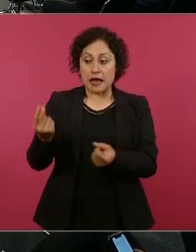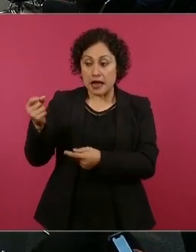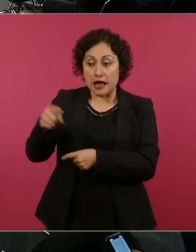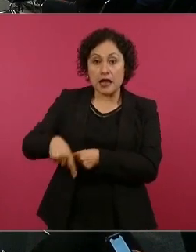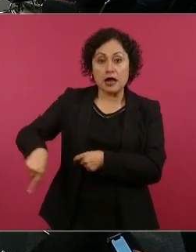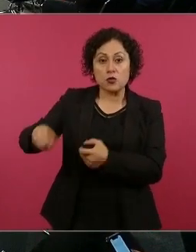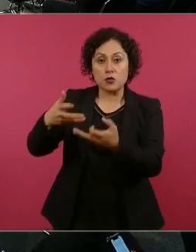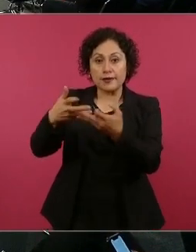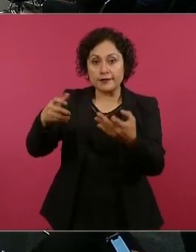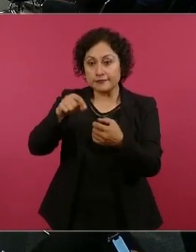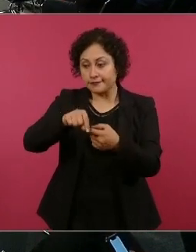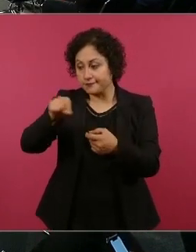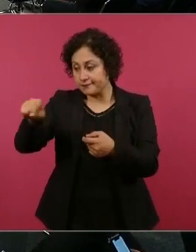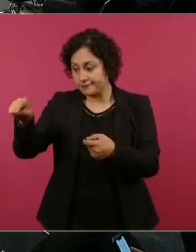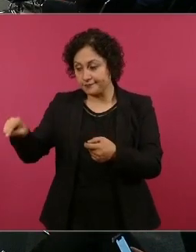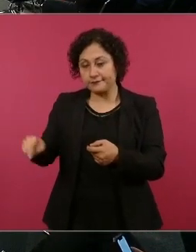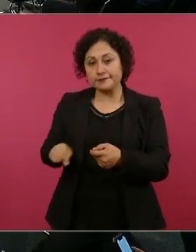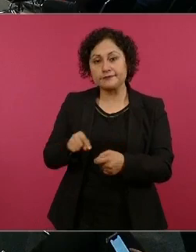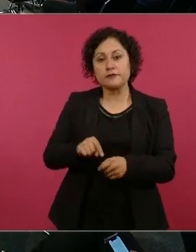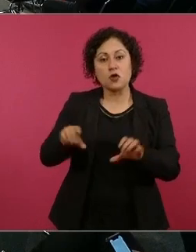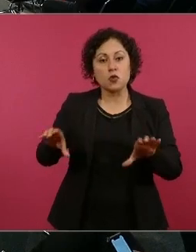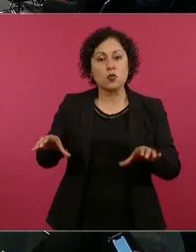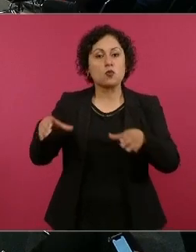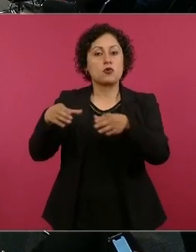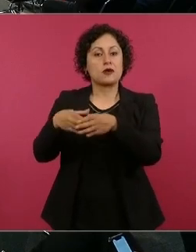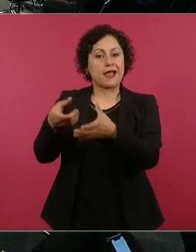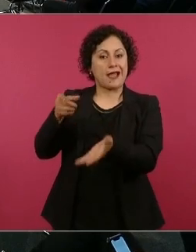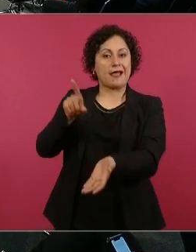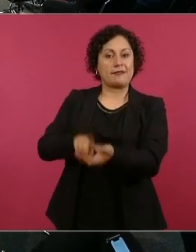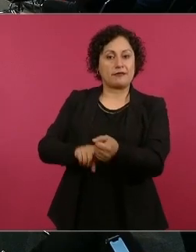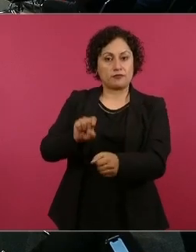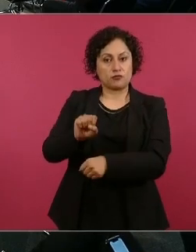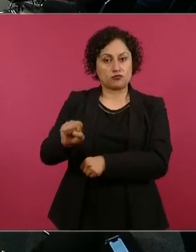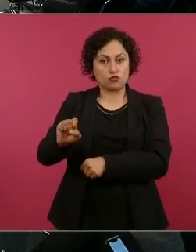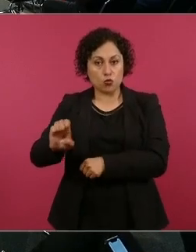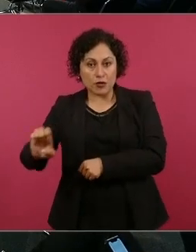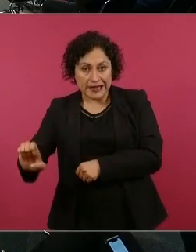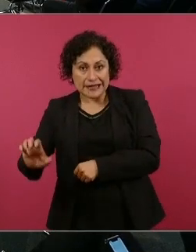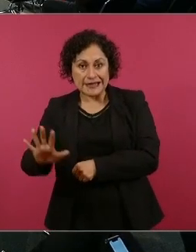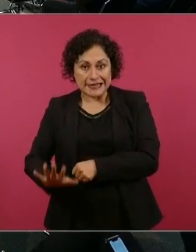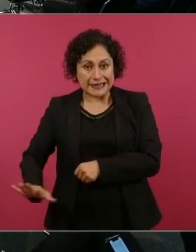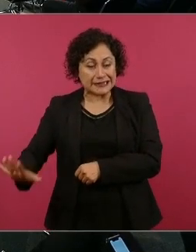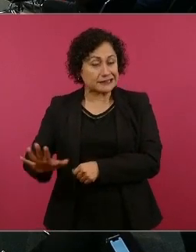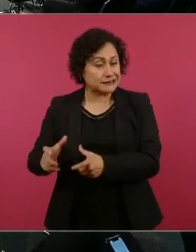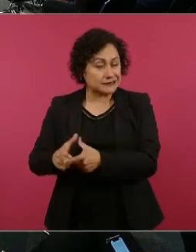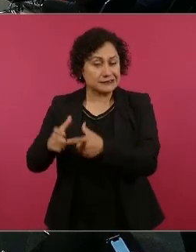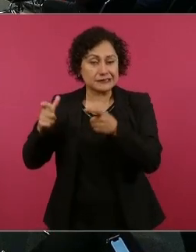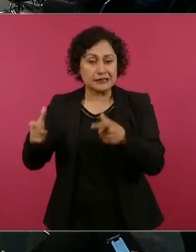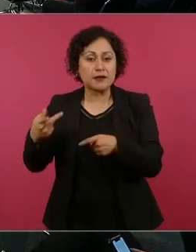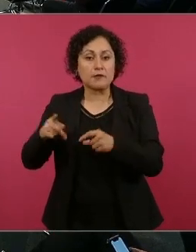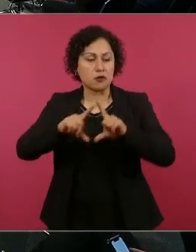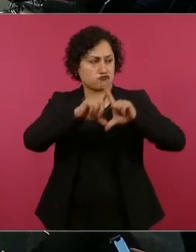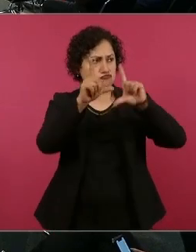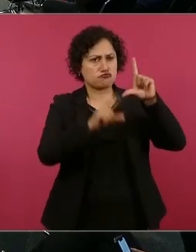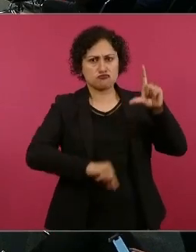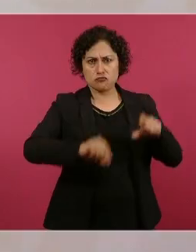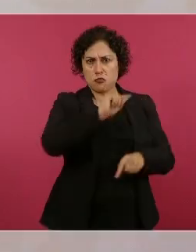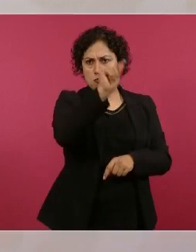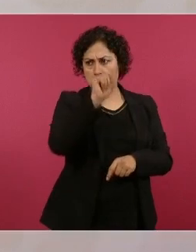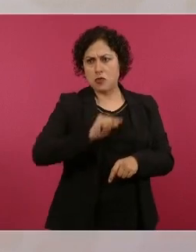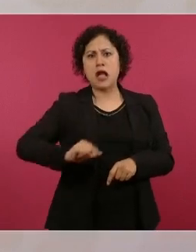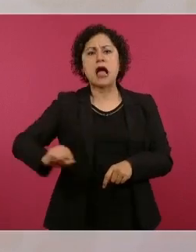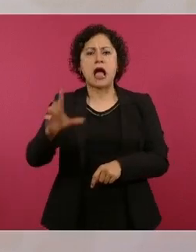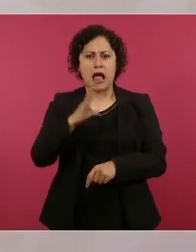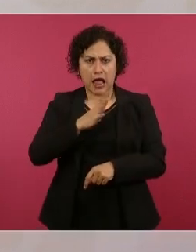hay comunidades en el sureste y en todo el país en donde cada mes, el primer